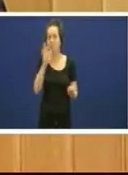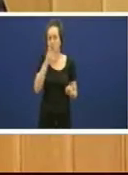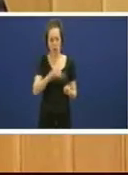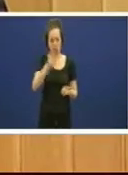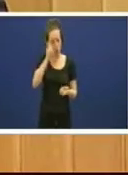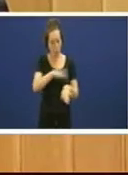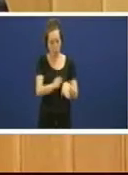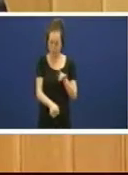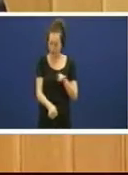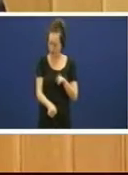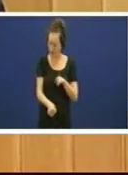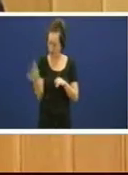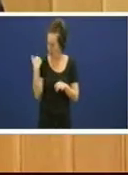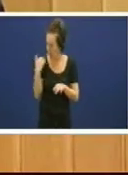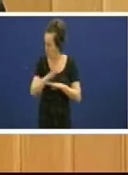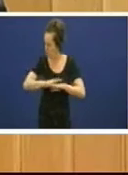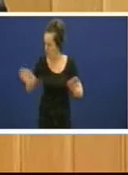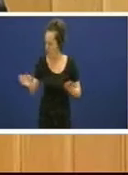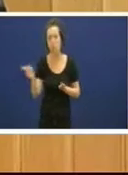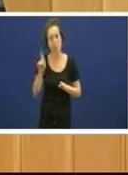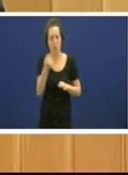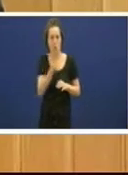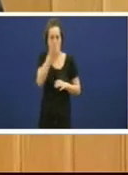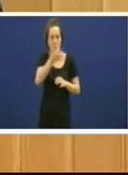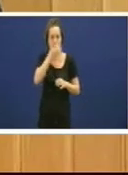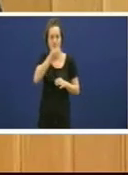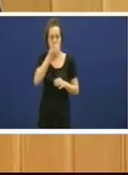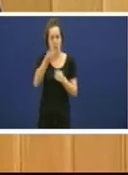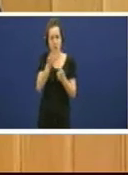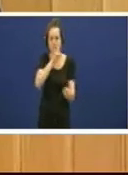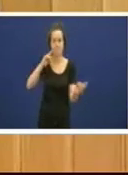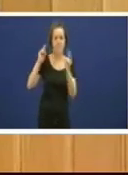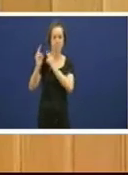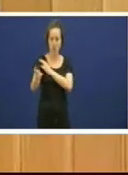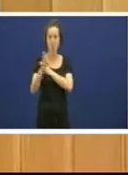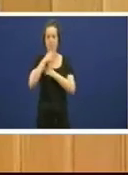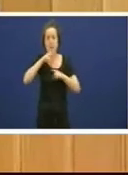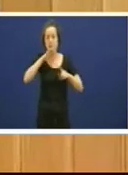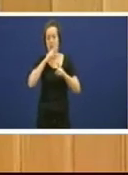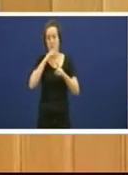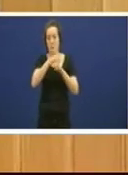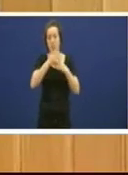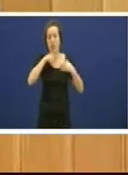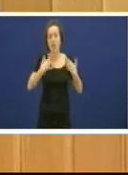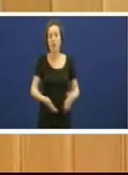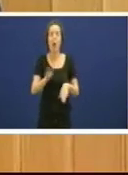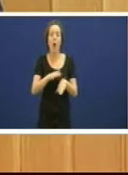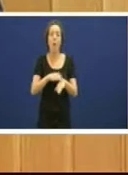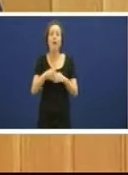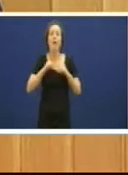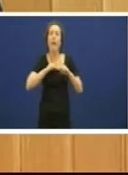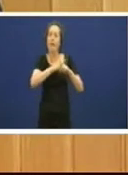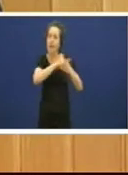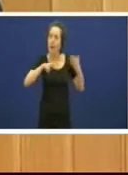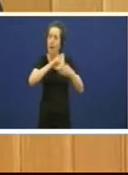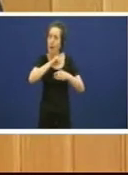pasado sino simplemente de rebatir un argumento de que a situación actual é consecuencia da actuación da xunta gobernada polo Partido Popular que